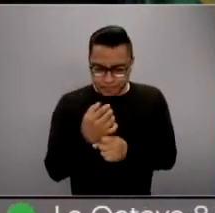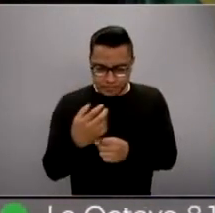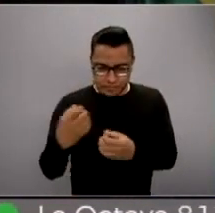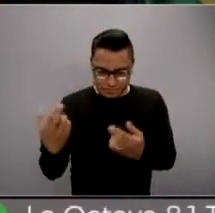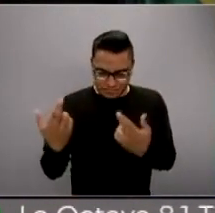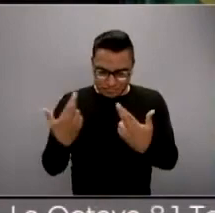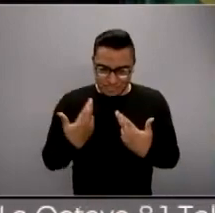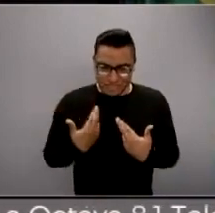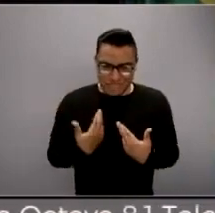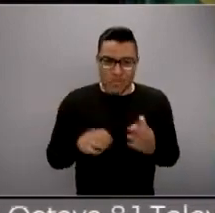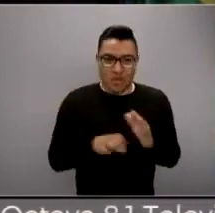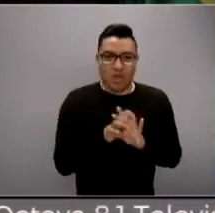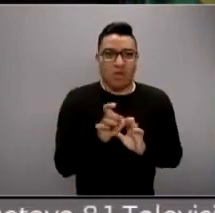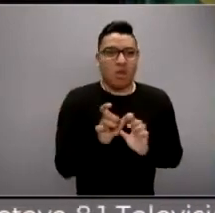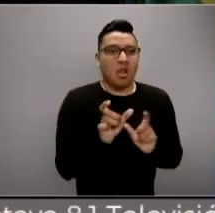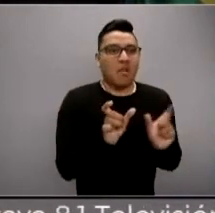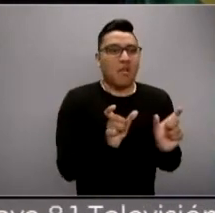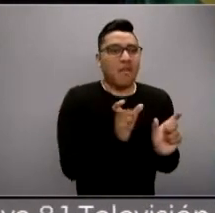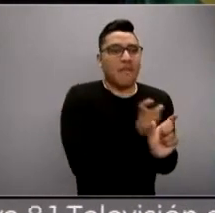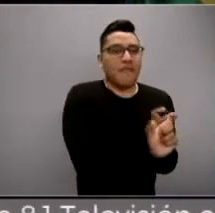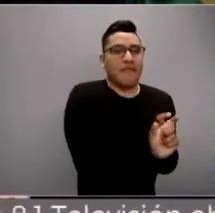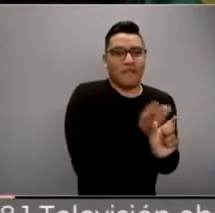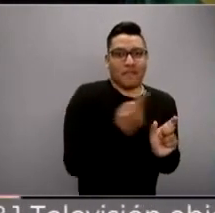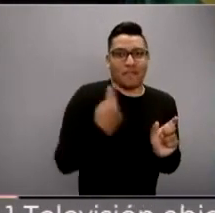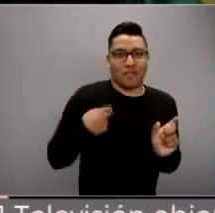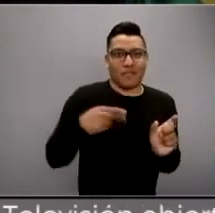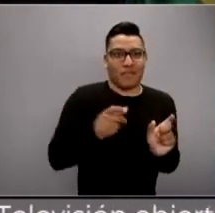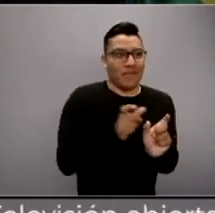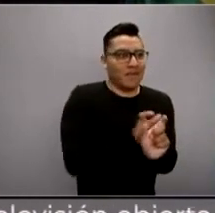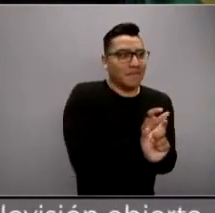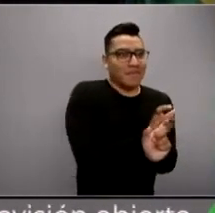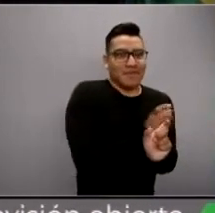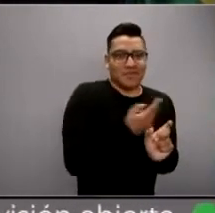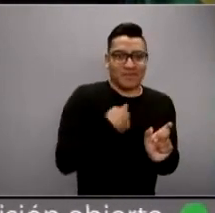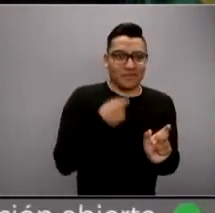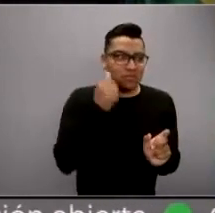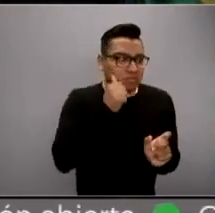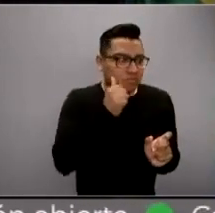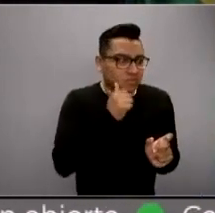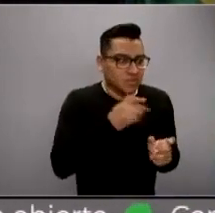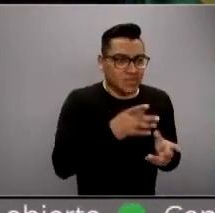espiando de nombre y apellido y tú estás ahí en tu casa, no estarían publicando los datos, ¿me explico?